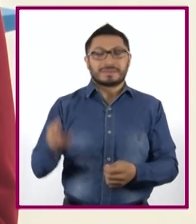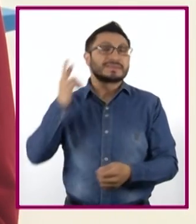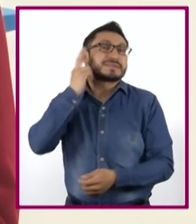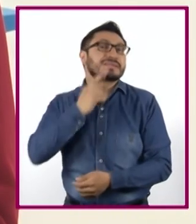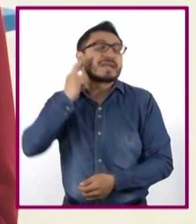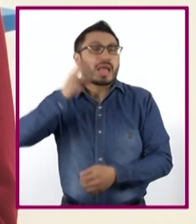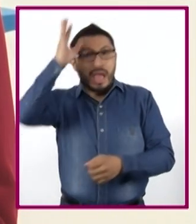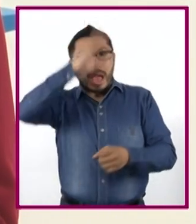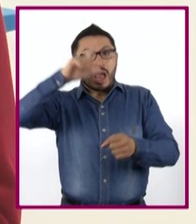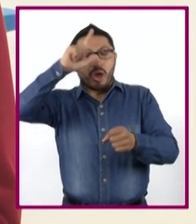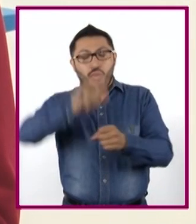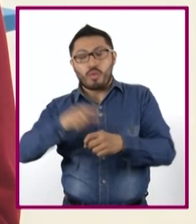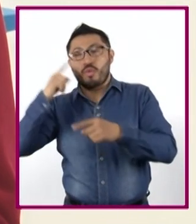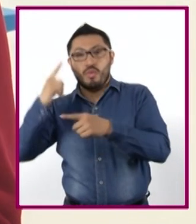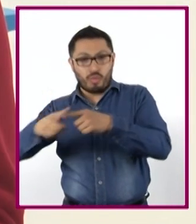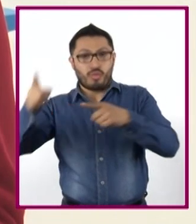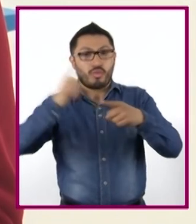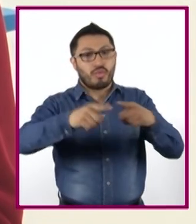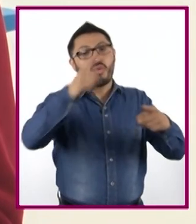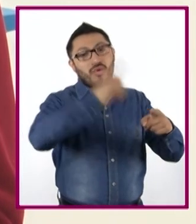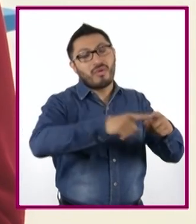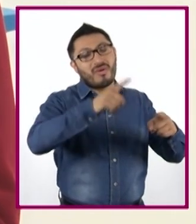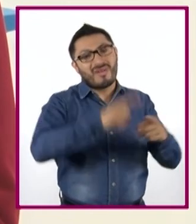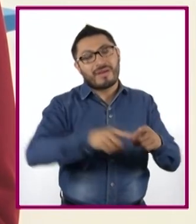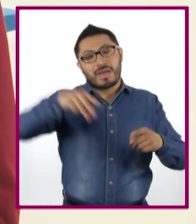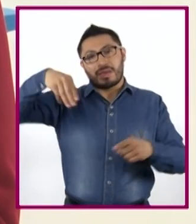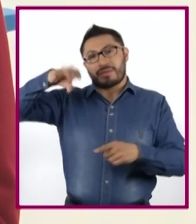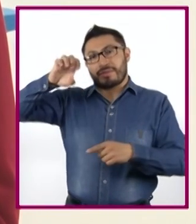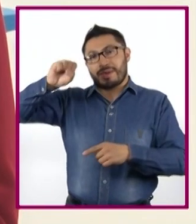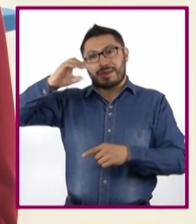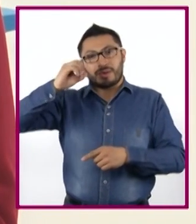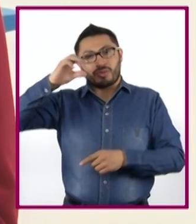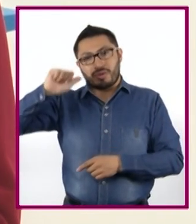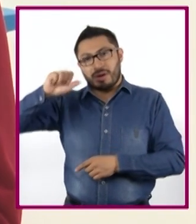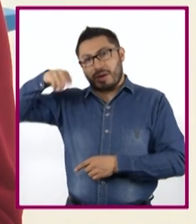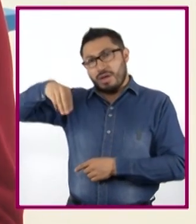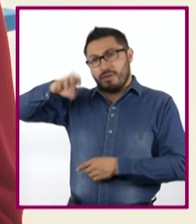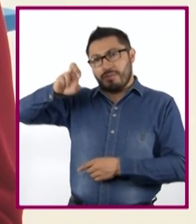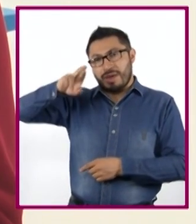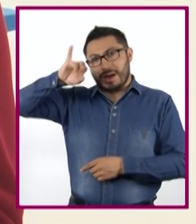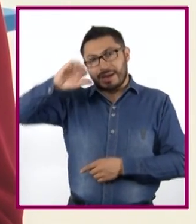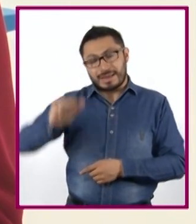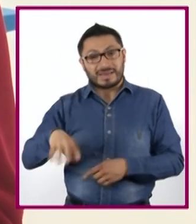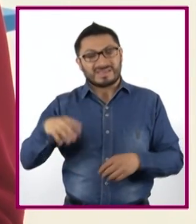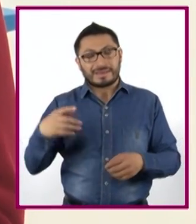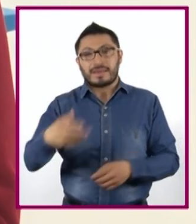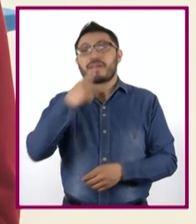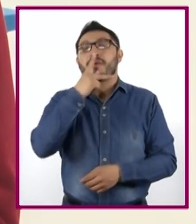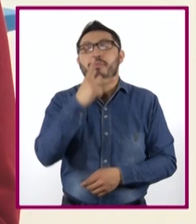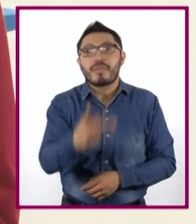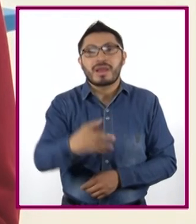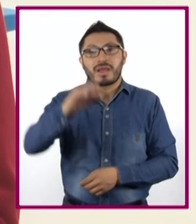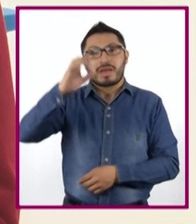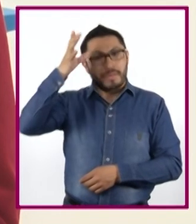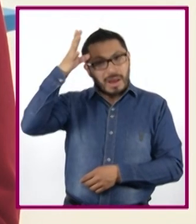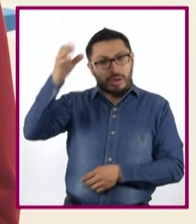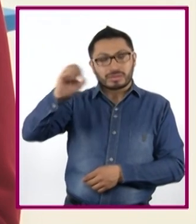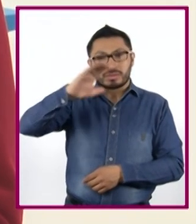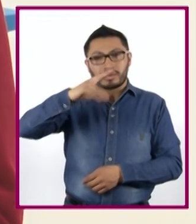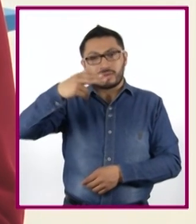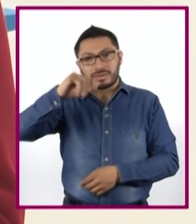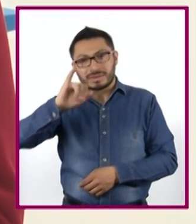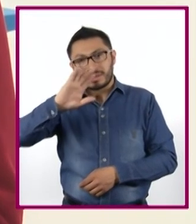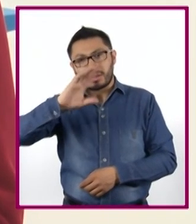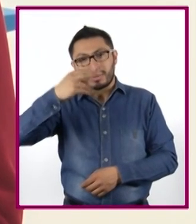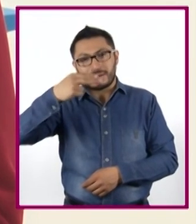culturales diferentes a las mesoamericanas. El término chichimeca fue utilizado